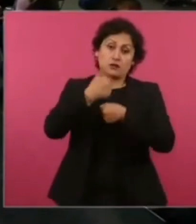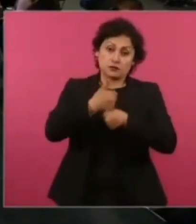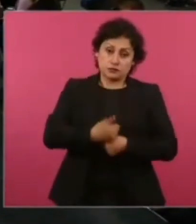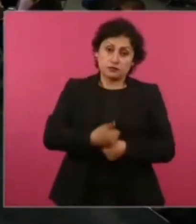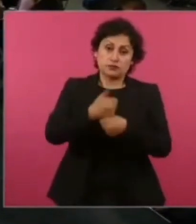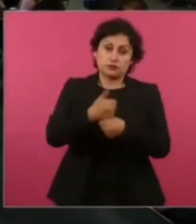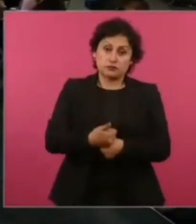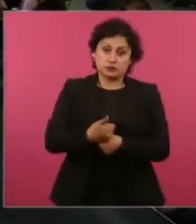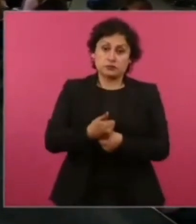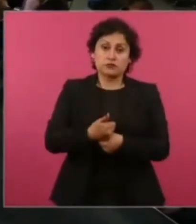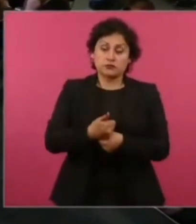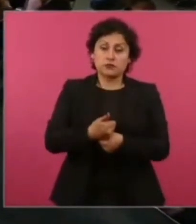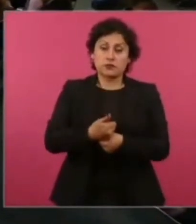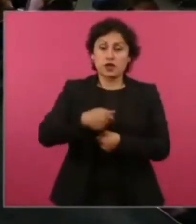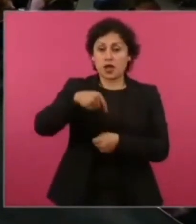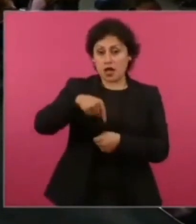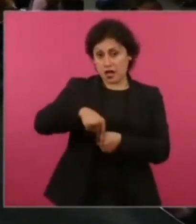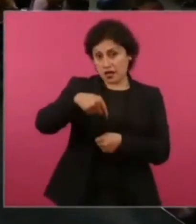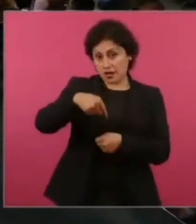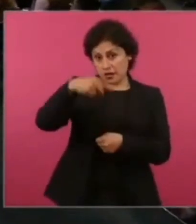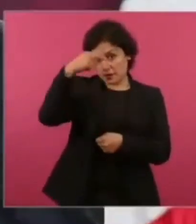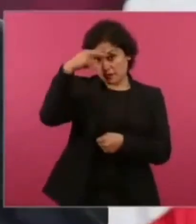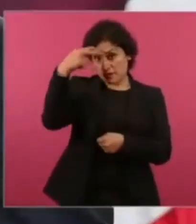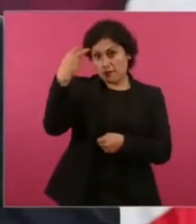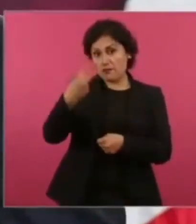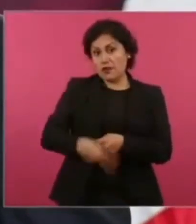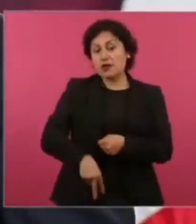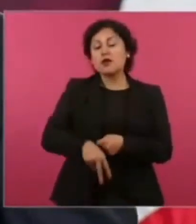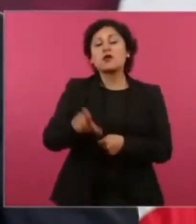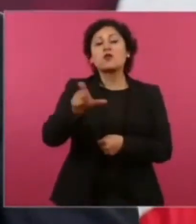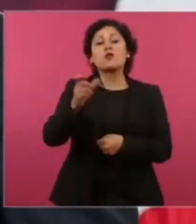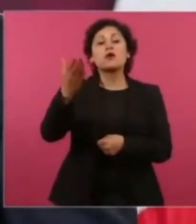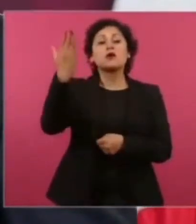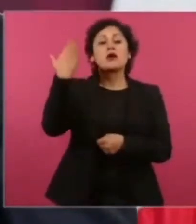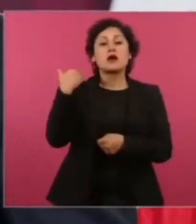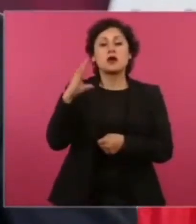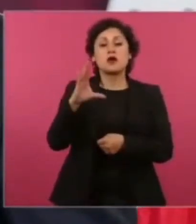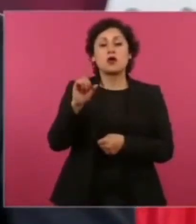asesinato de Luis Donaldo Colosio.